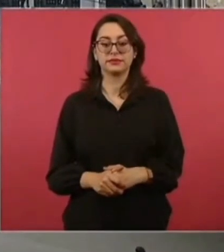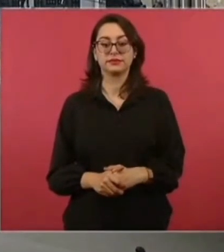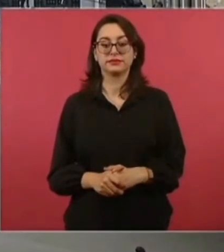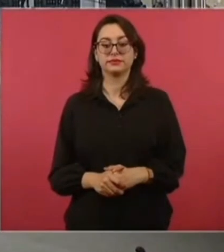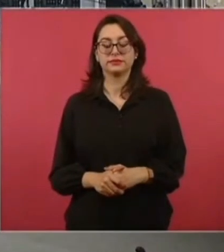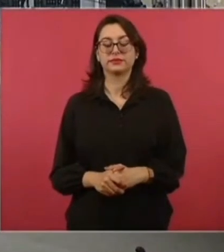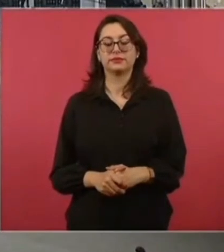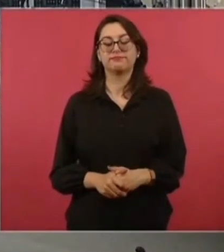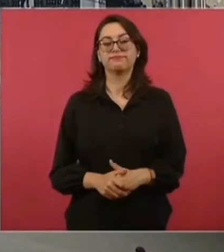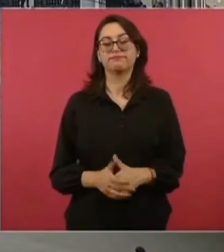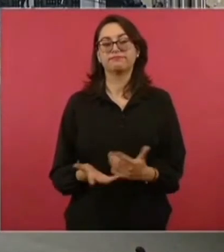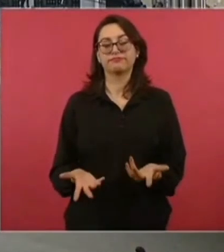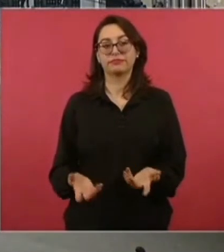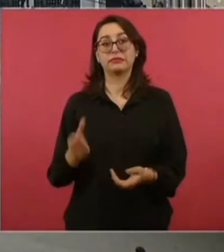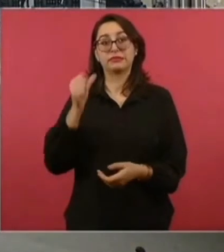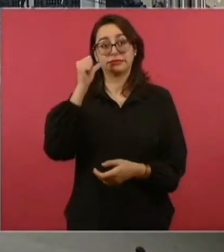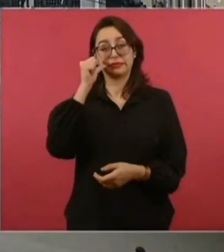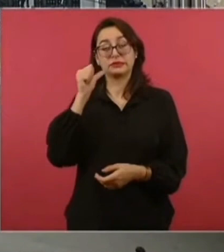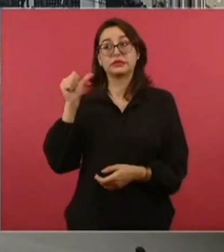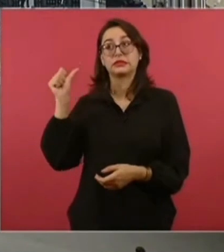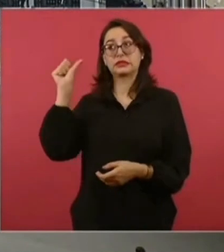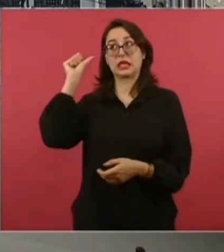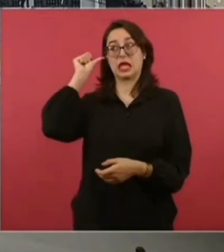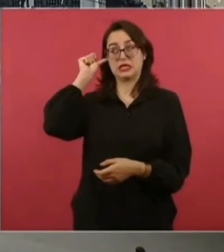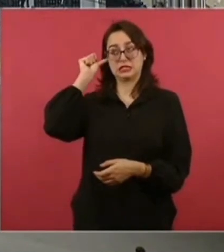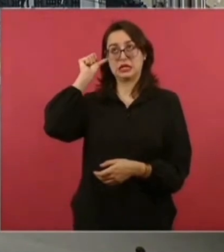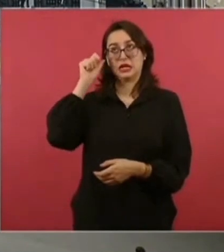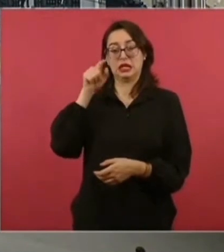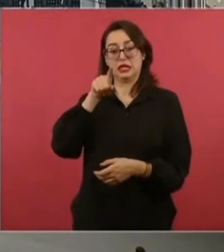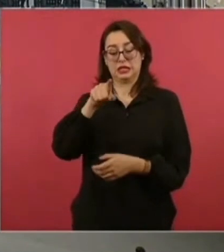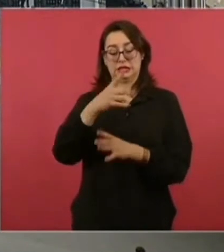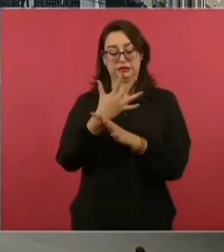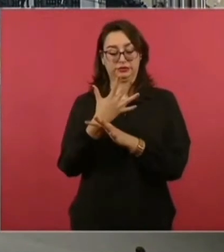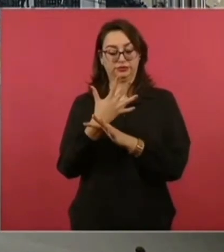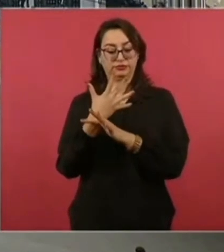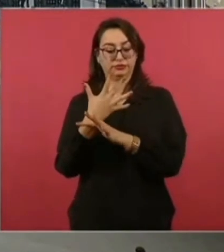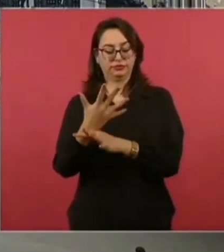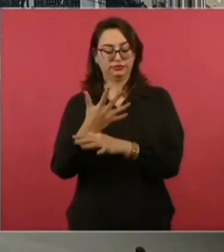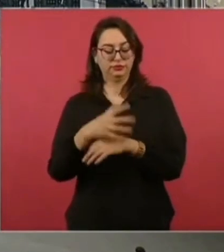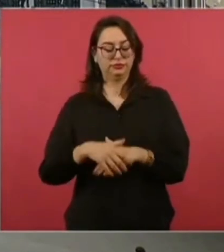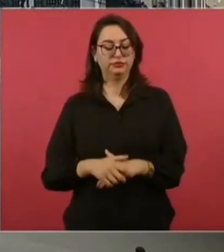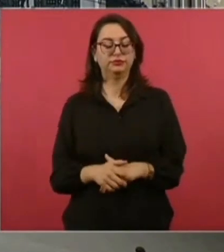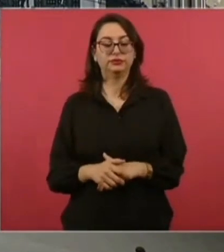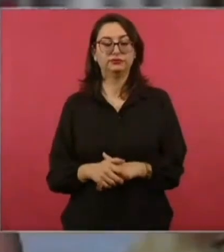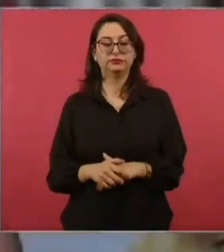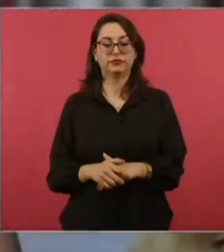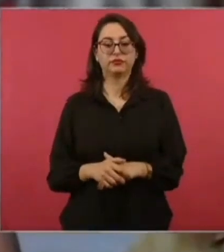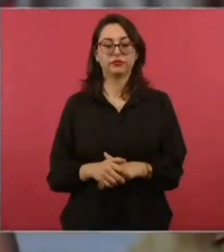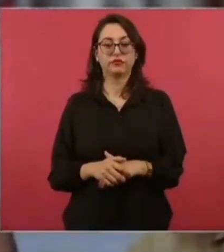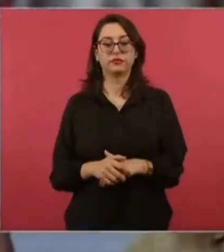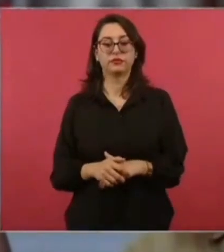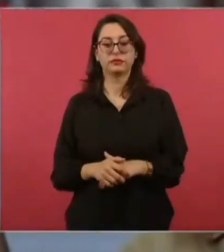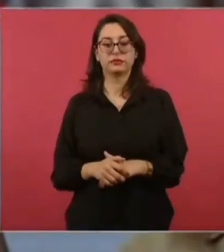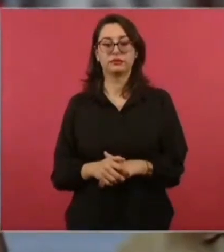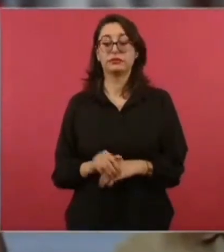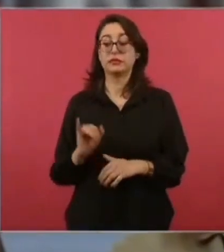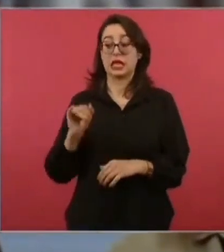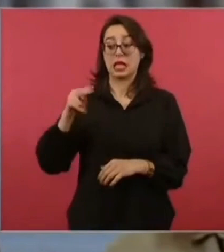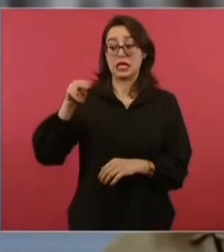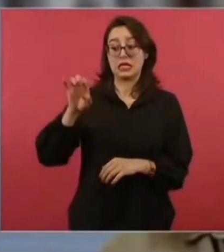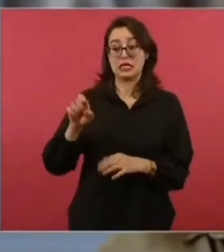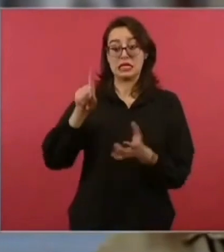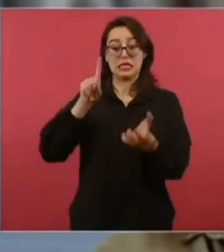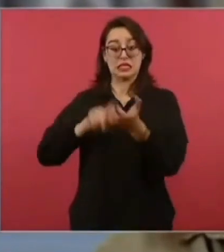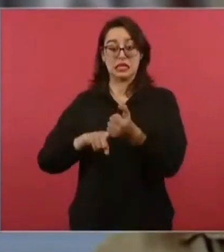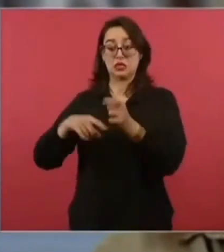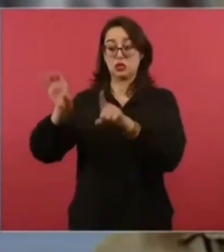conferencia que sí va a acatar esta resolución de la Comisión de Quejas y Denuncias del Instituto Nacional Electoral